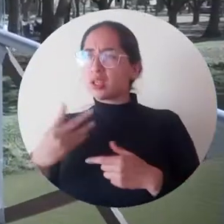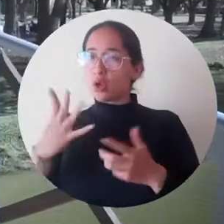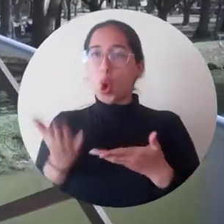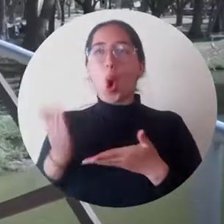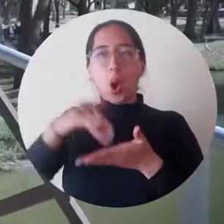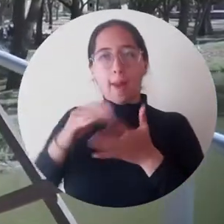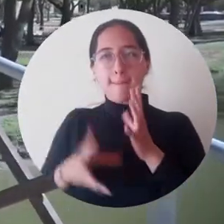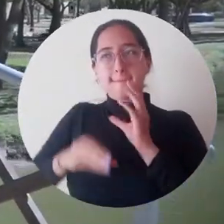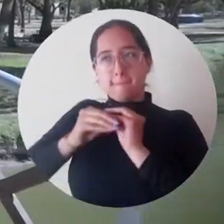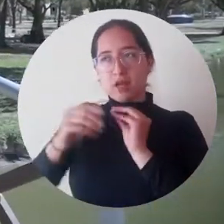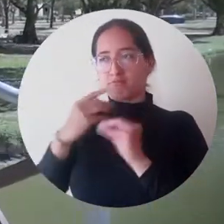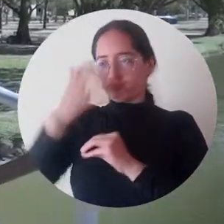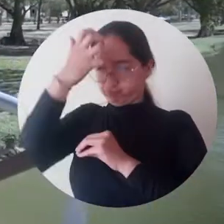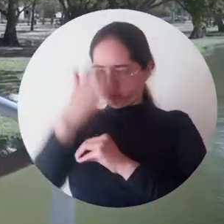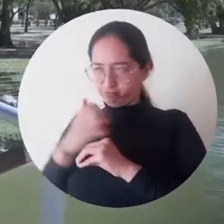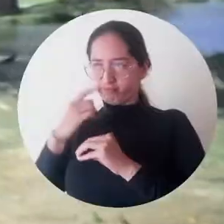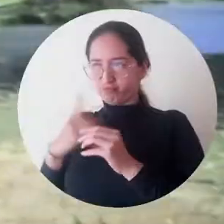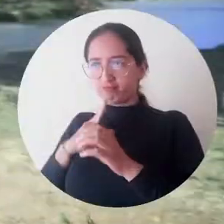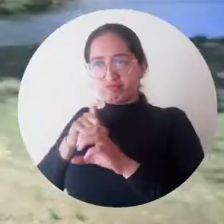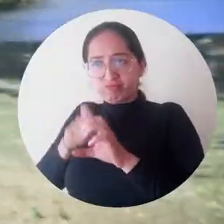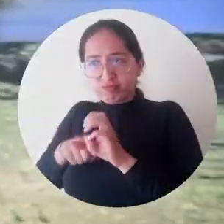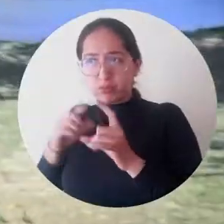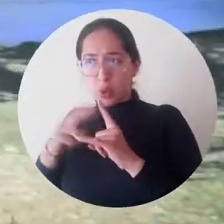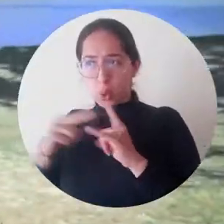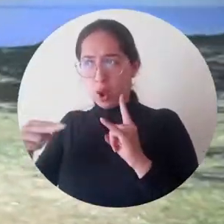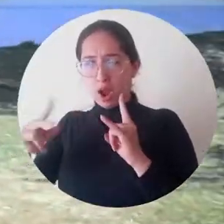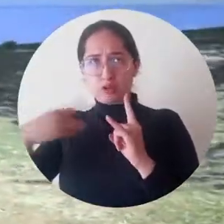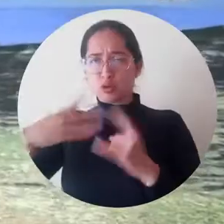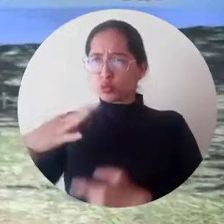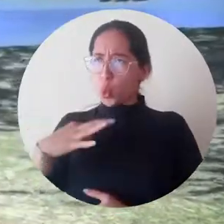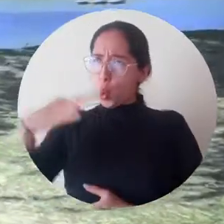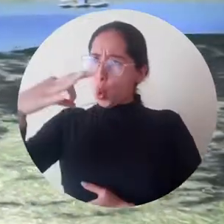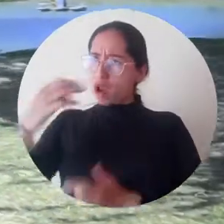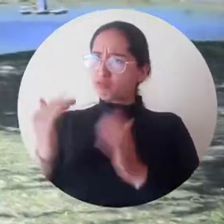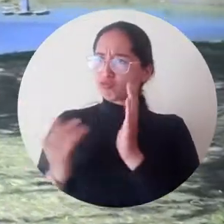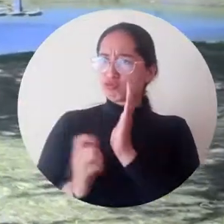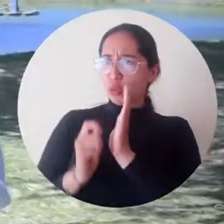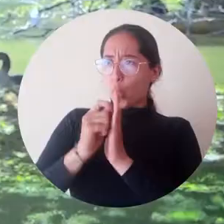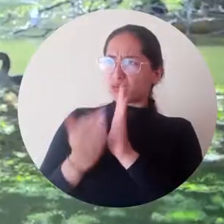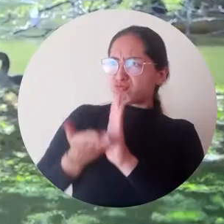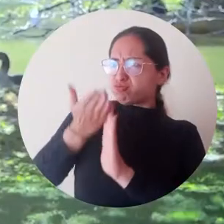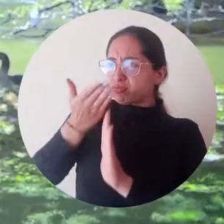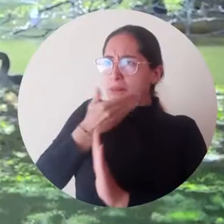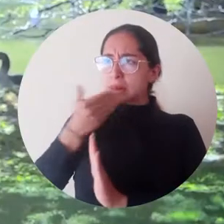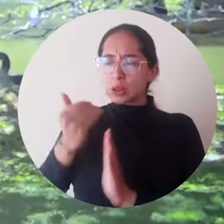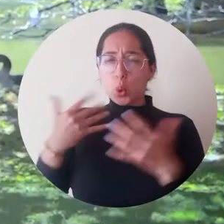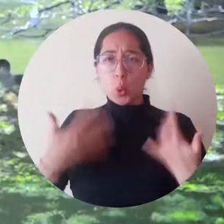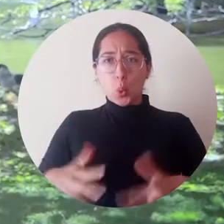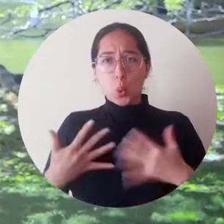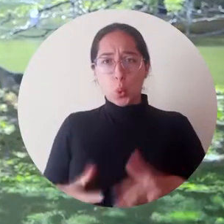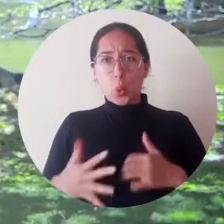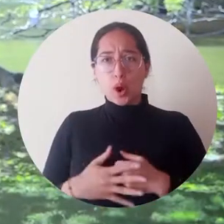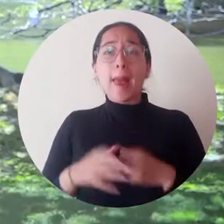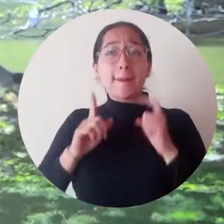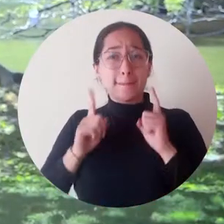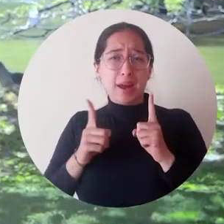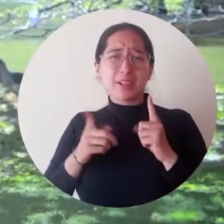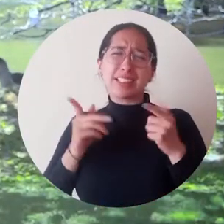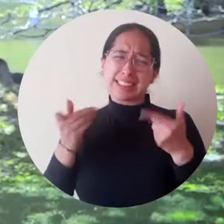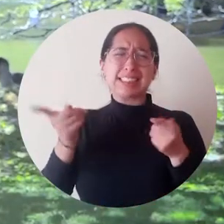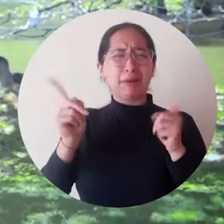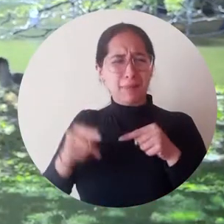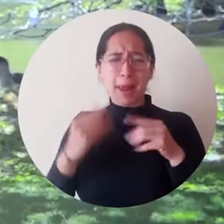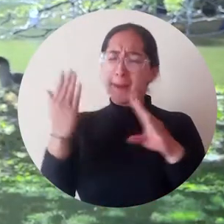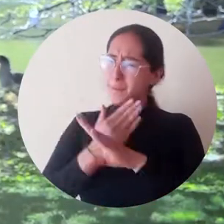recibí el mejor puntaje de mi programa y a la vez pues con muchas